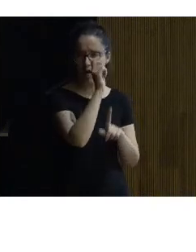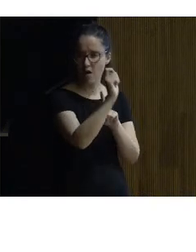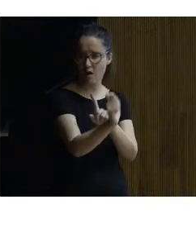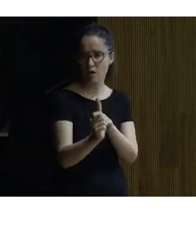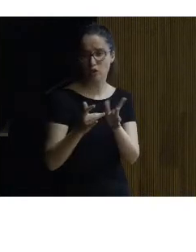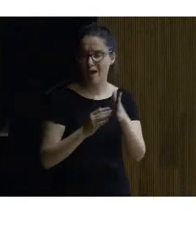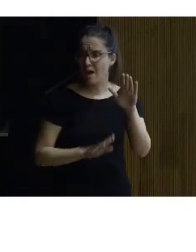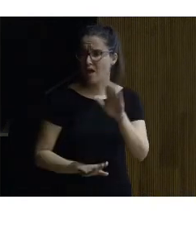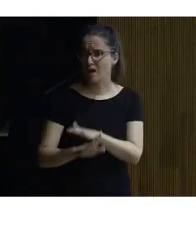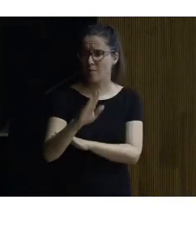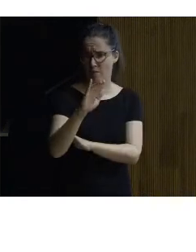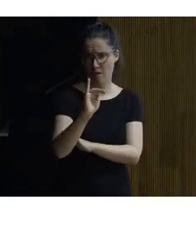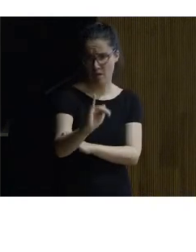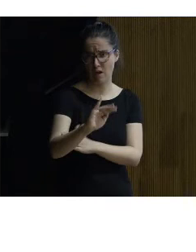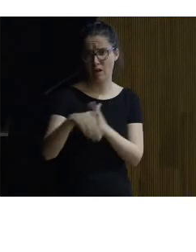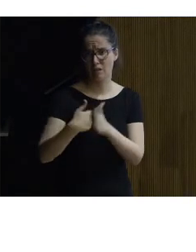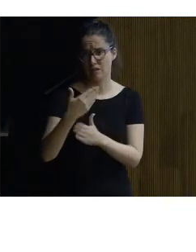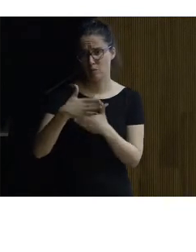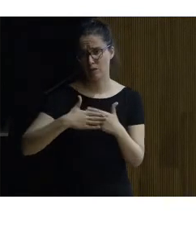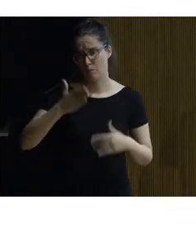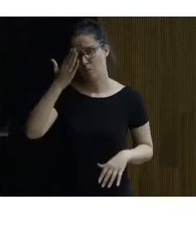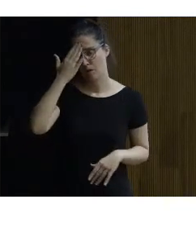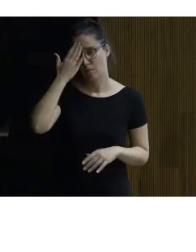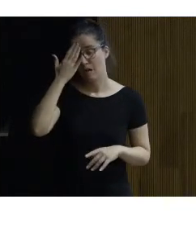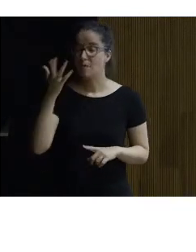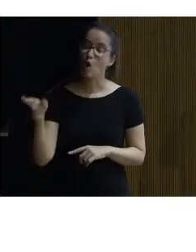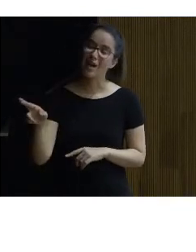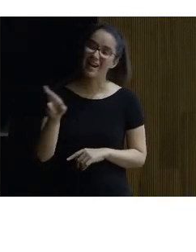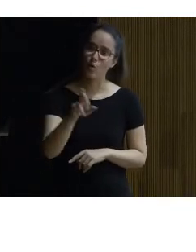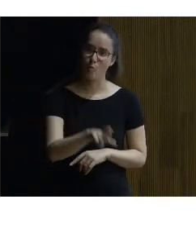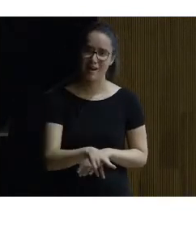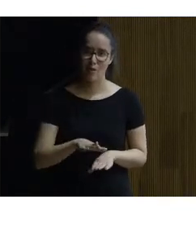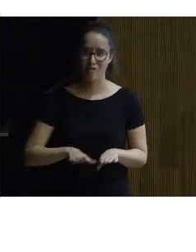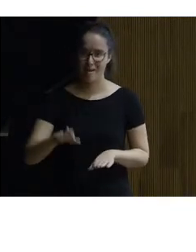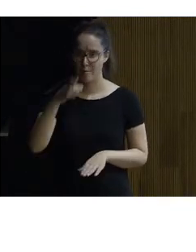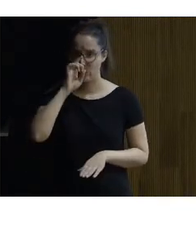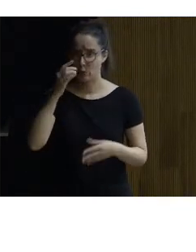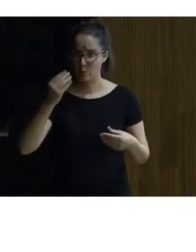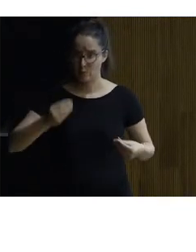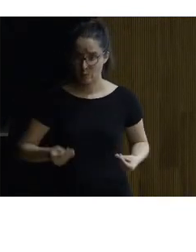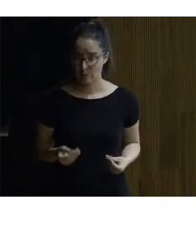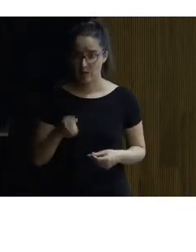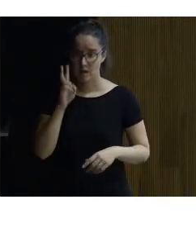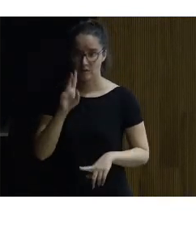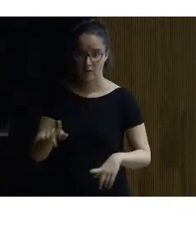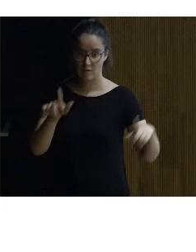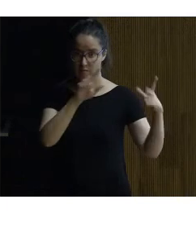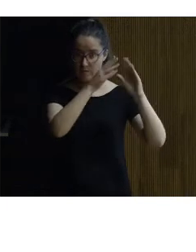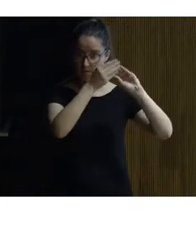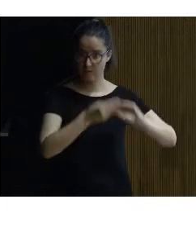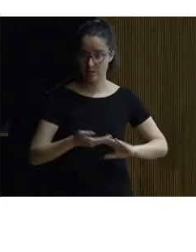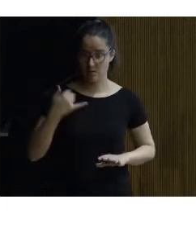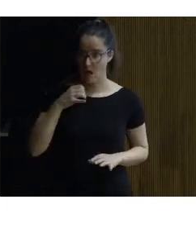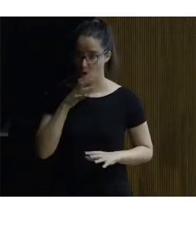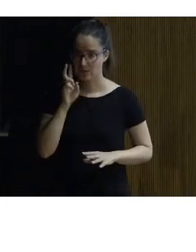una rampa que subía a la puerta principal hemos recuperado esa rampa la ven aquí ya realizada ahora la verán